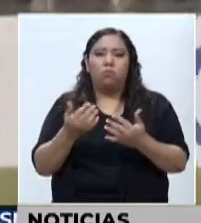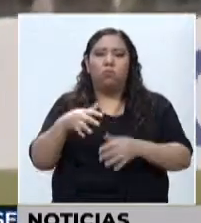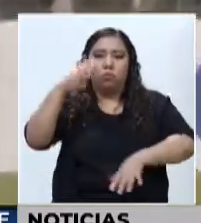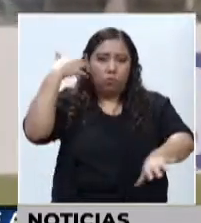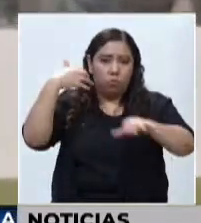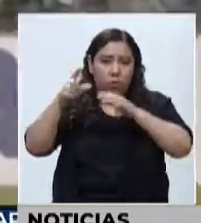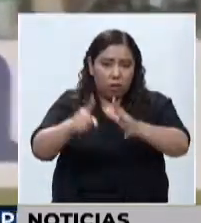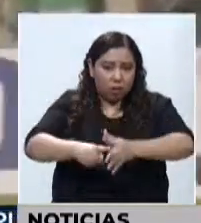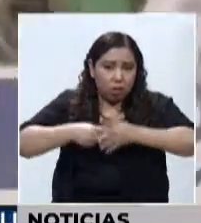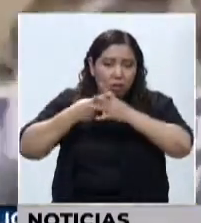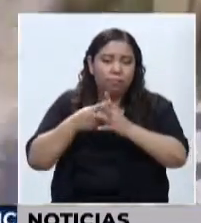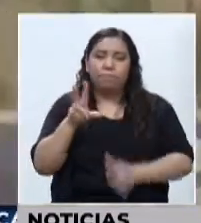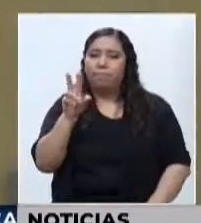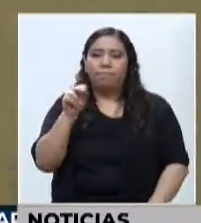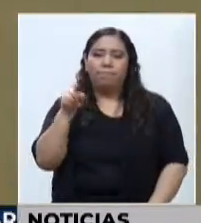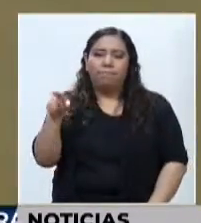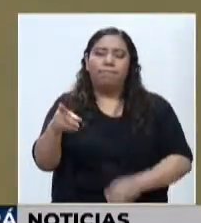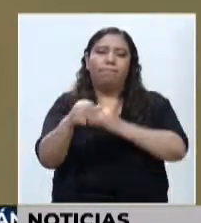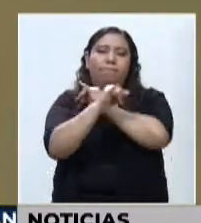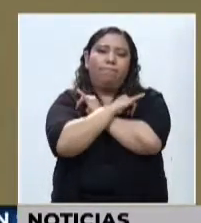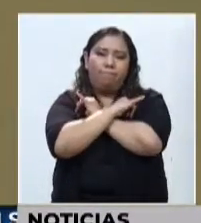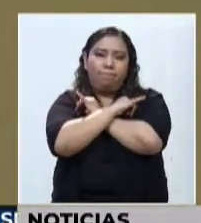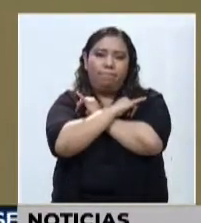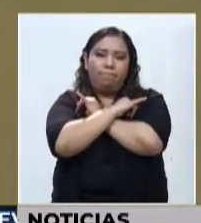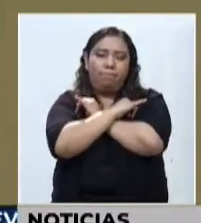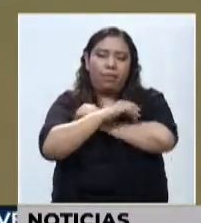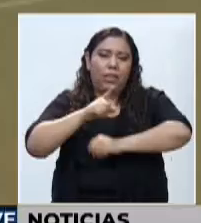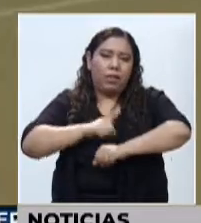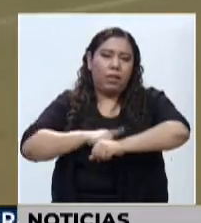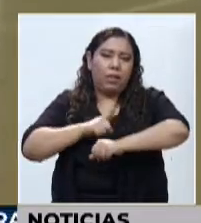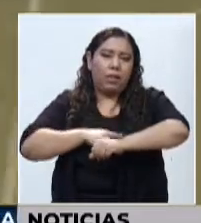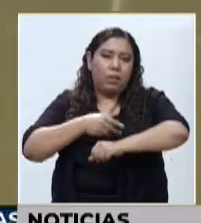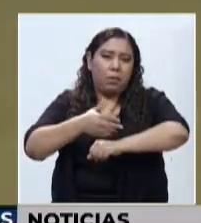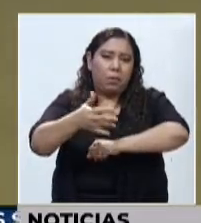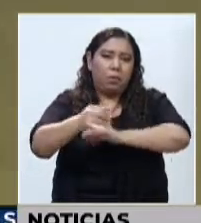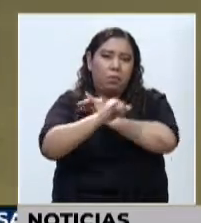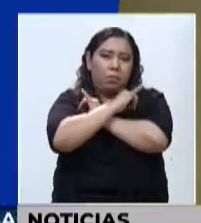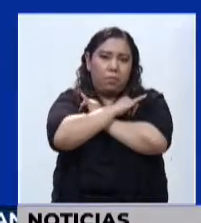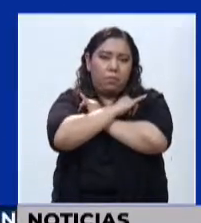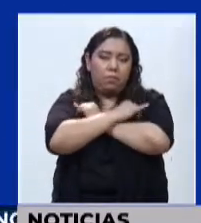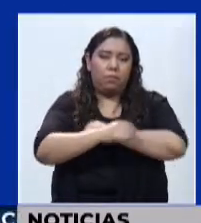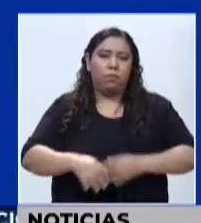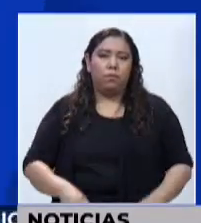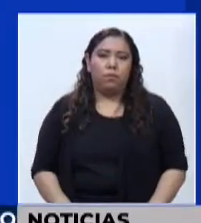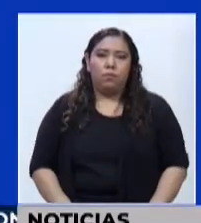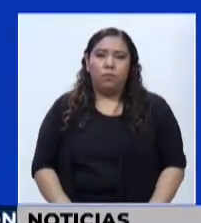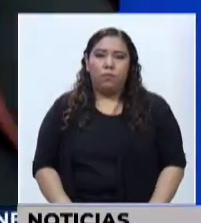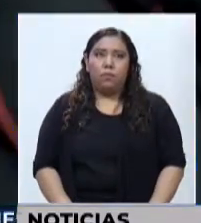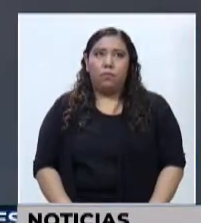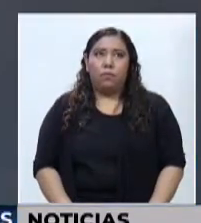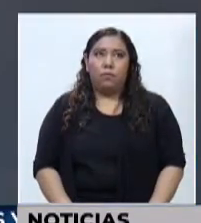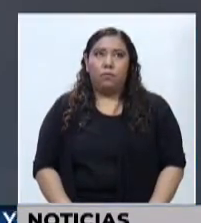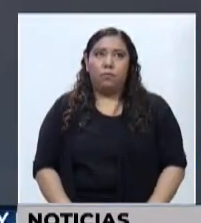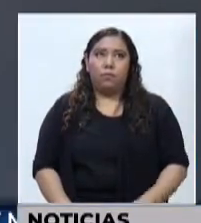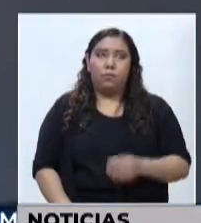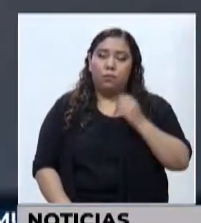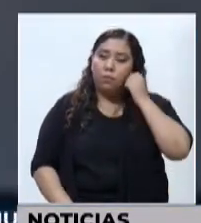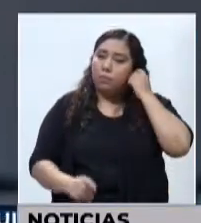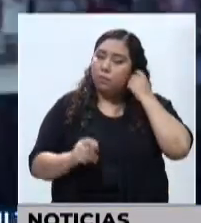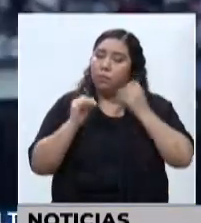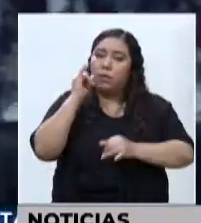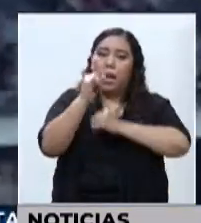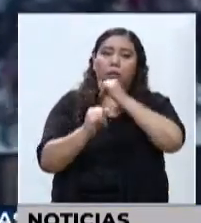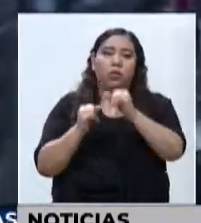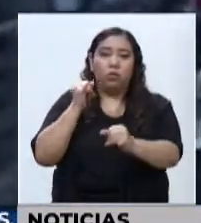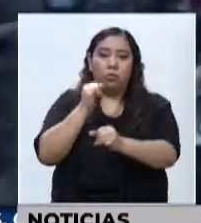Olimpia de caras al próximo campeonato de liga y de la liga CONCACAF. Y en el campo internacional